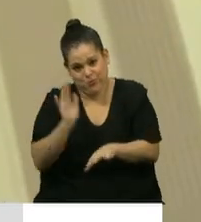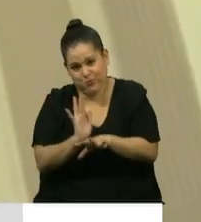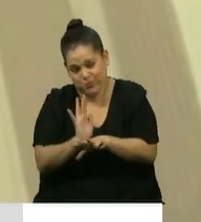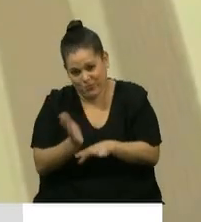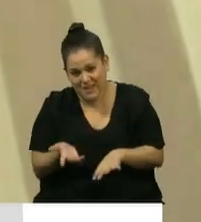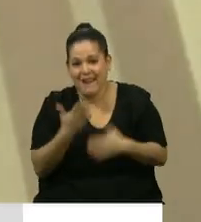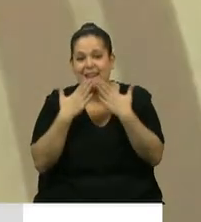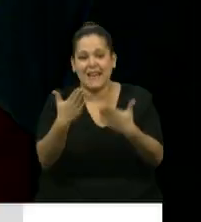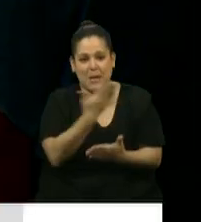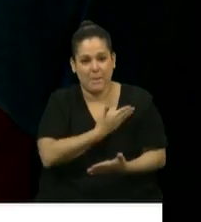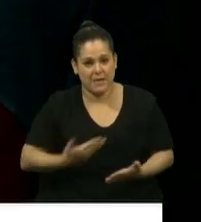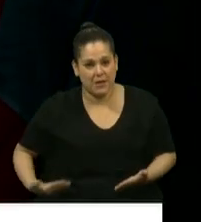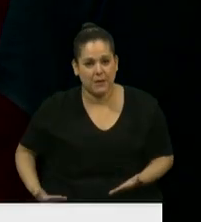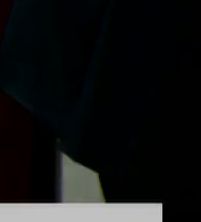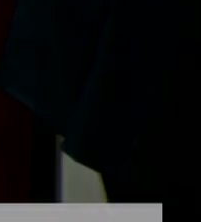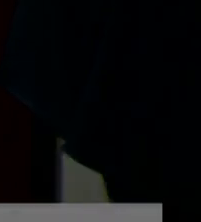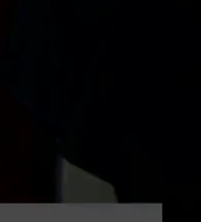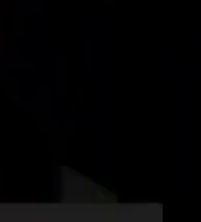señor presidente. Gracias, diputado Sotos.